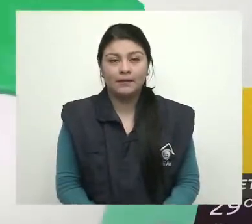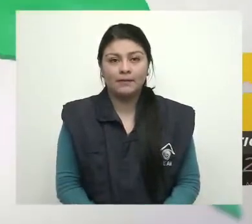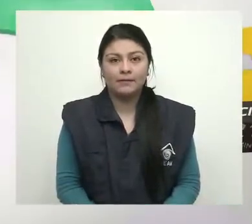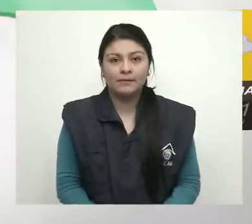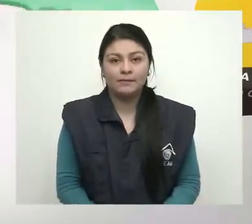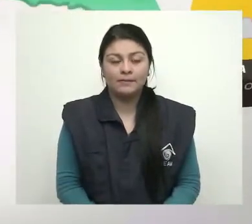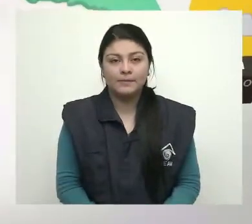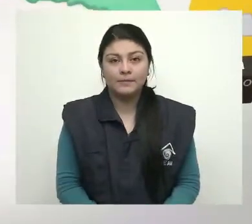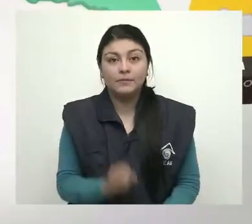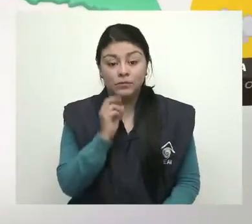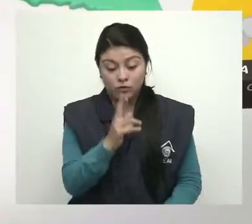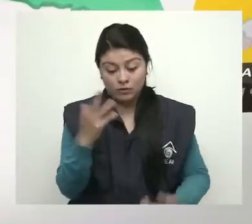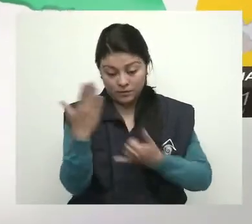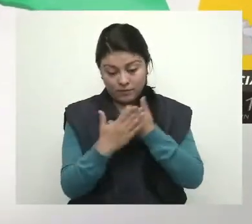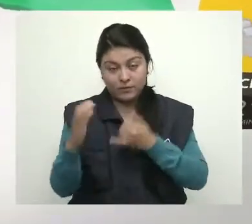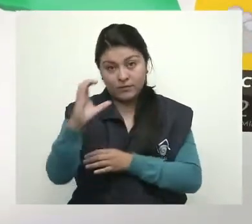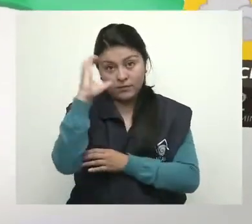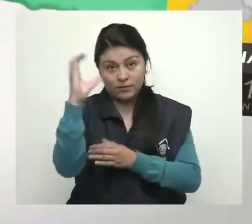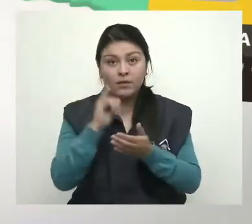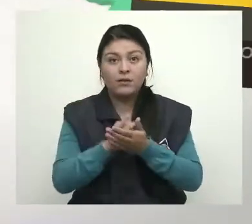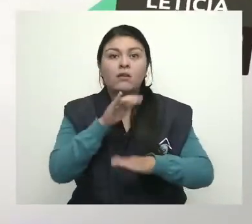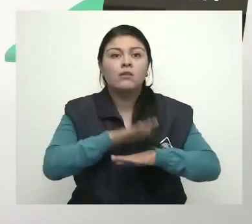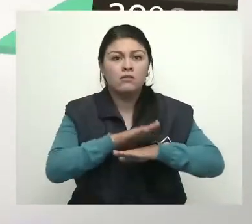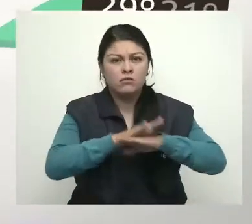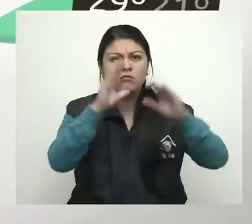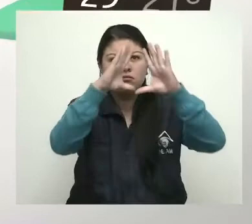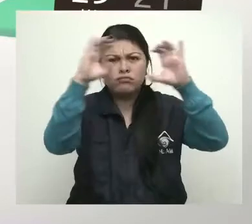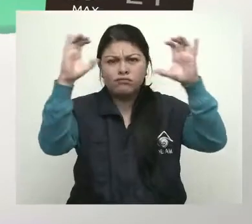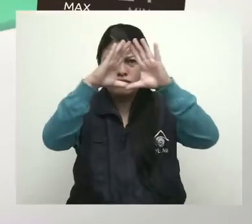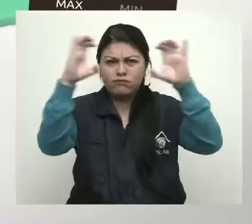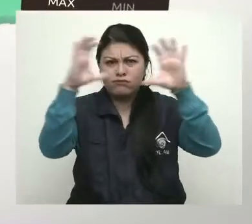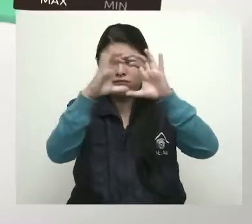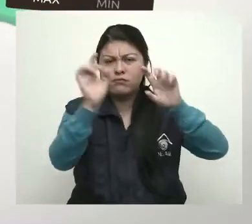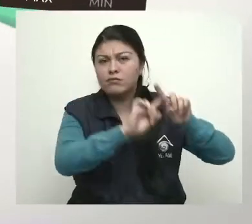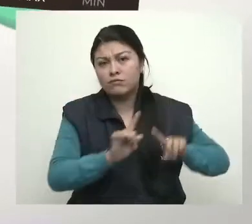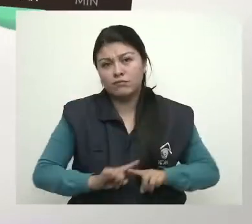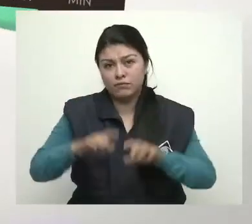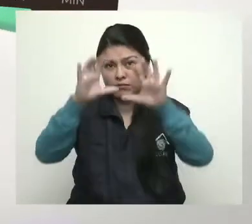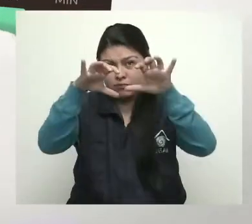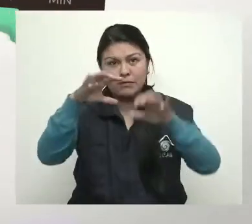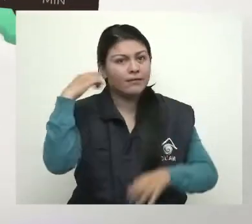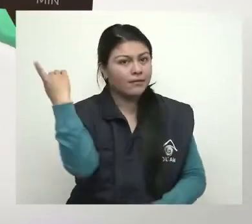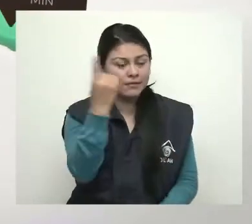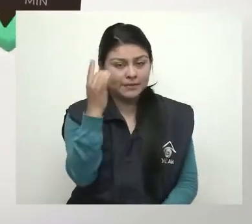Desde el sur del país se espera una tarde con cielos cubiertos y lluvias variadas en todo el territorio.